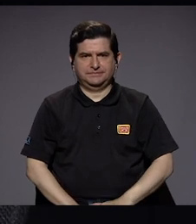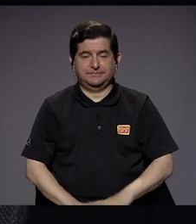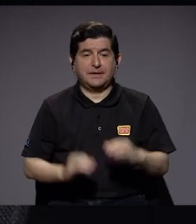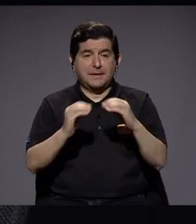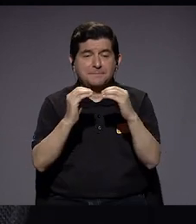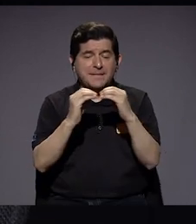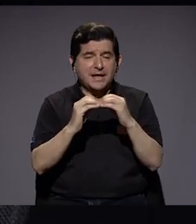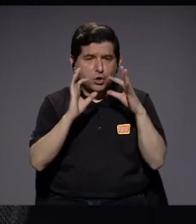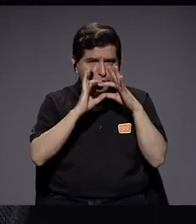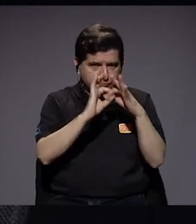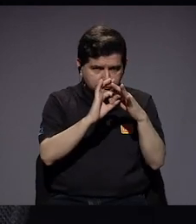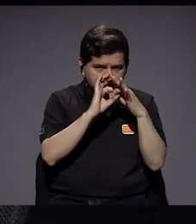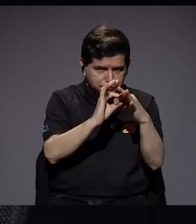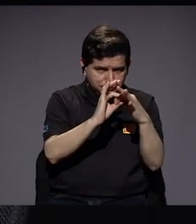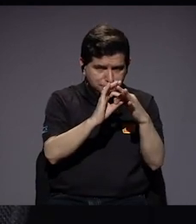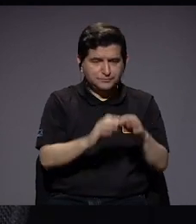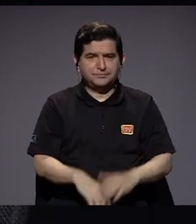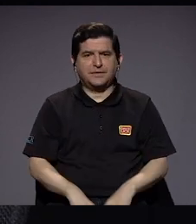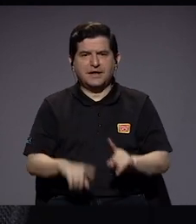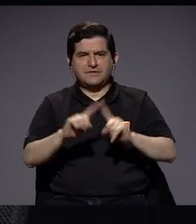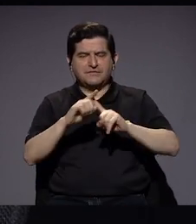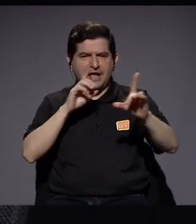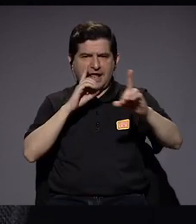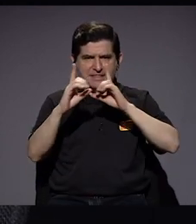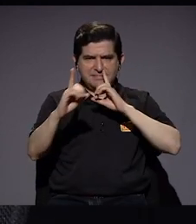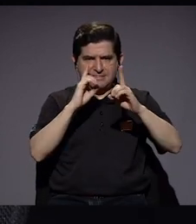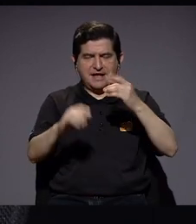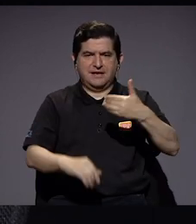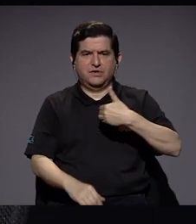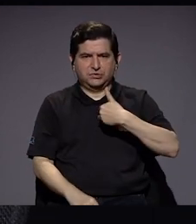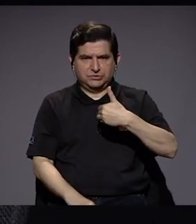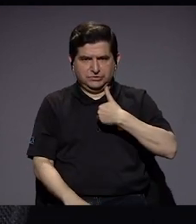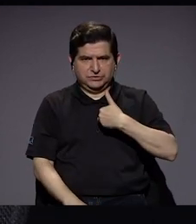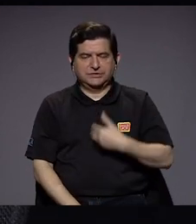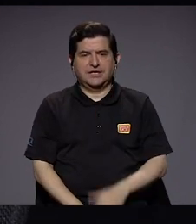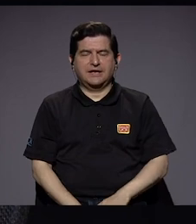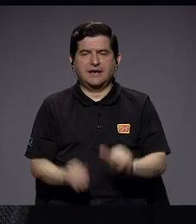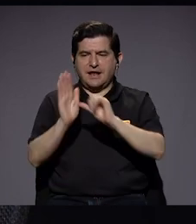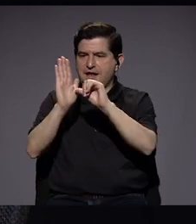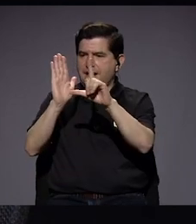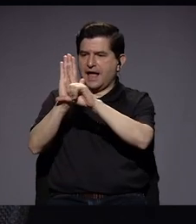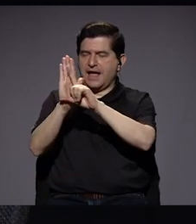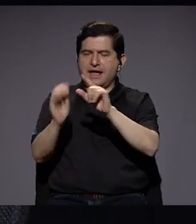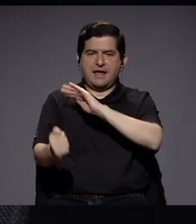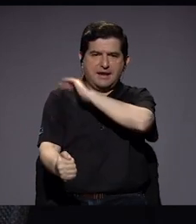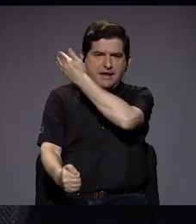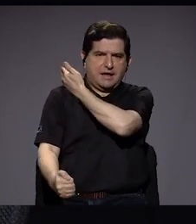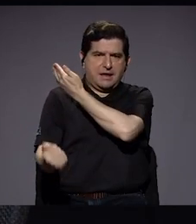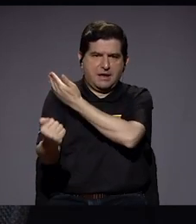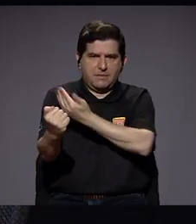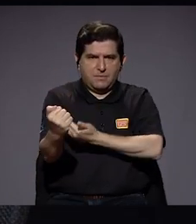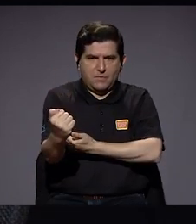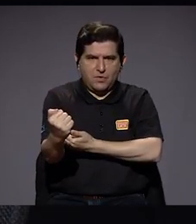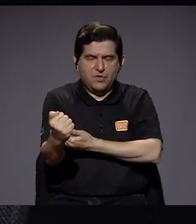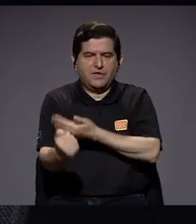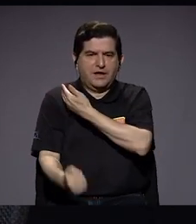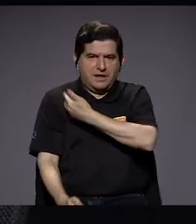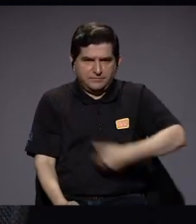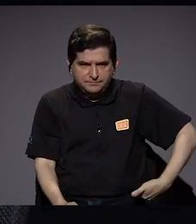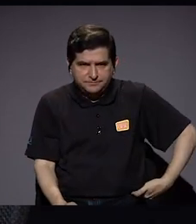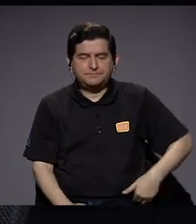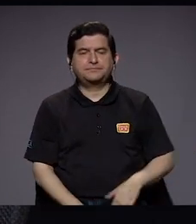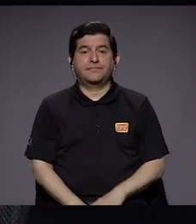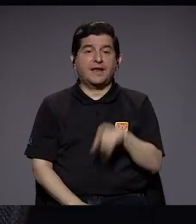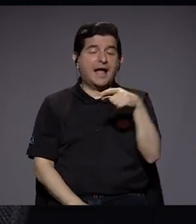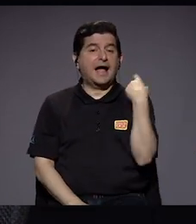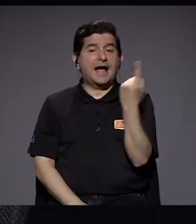articulación de los diálogos entre el Legislativo y el Ejecutivo. Es decir, ahí siempre es donde